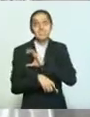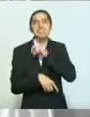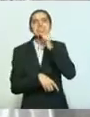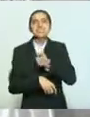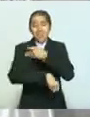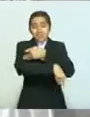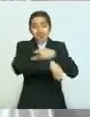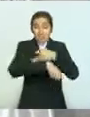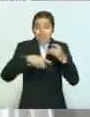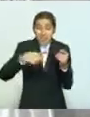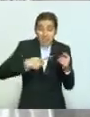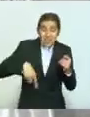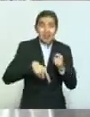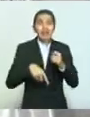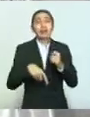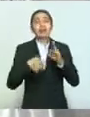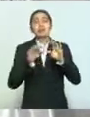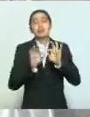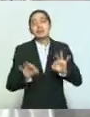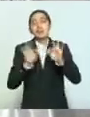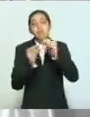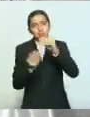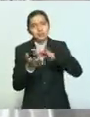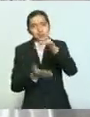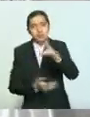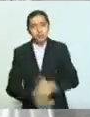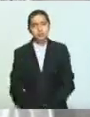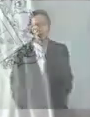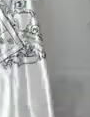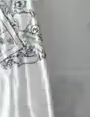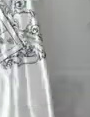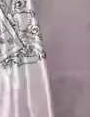nuestra familia, a los nuestros. Muchísimas gracias.